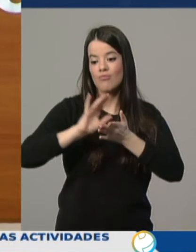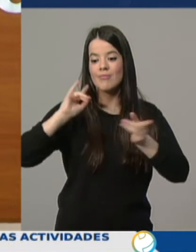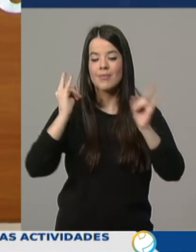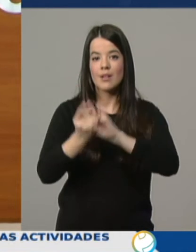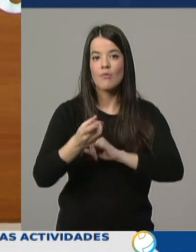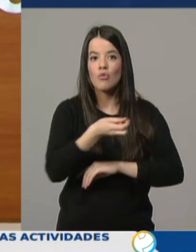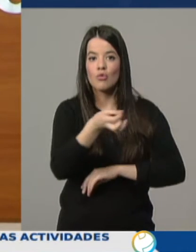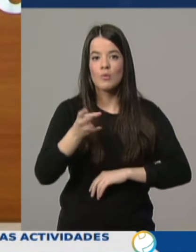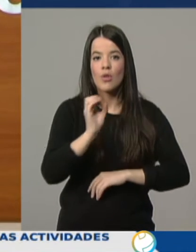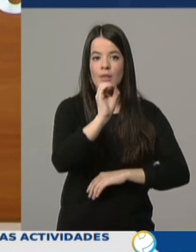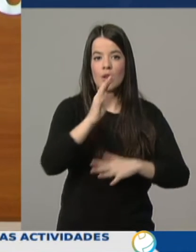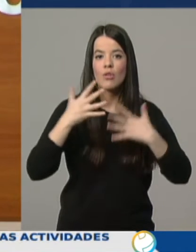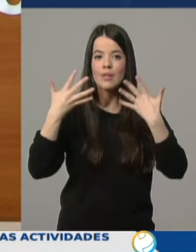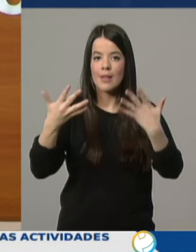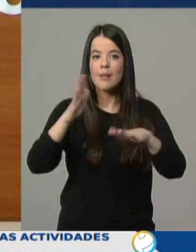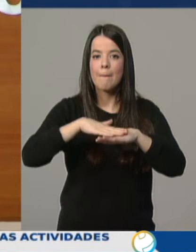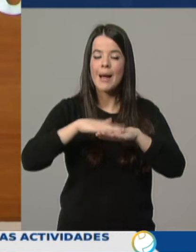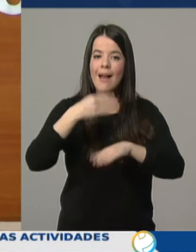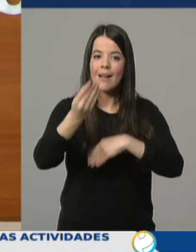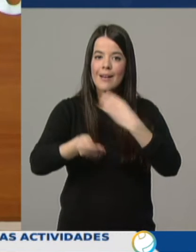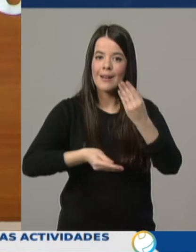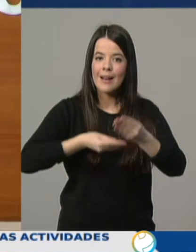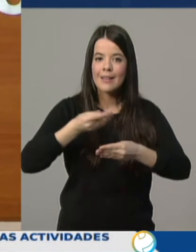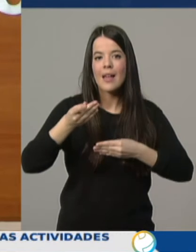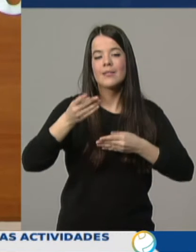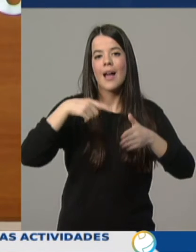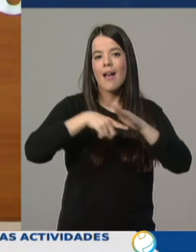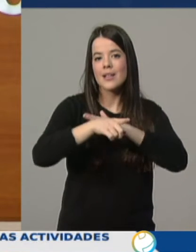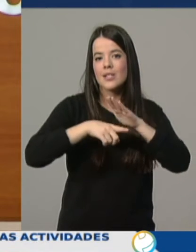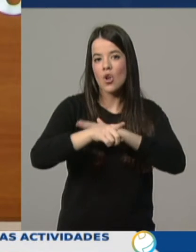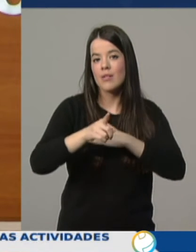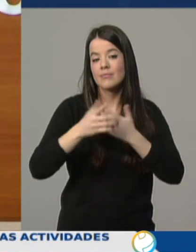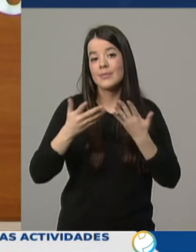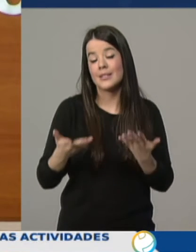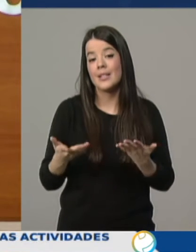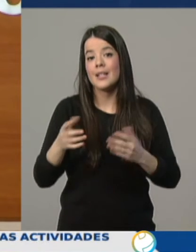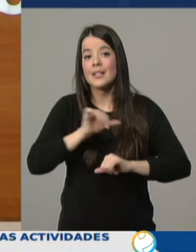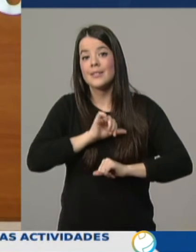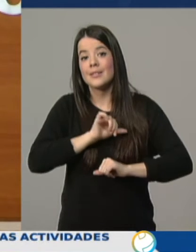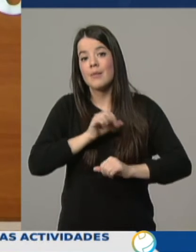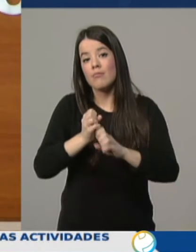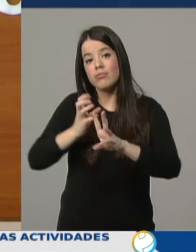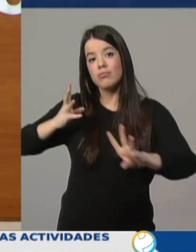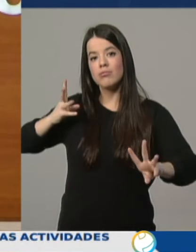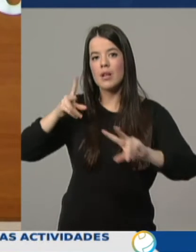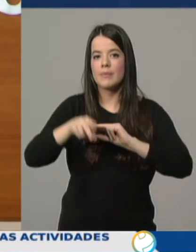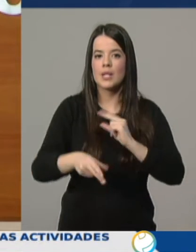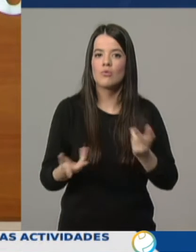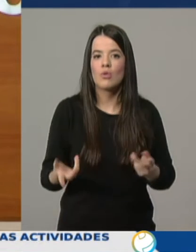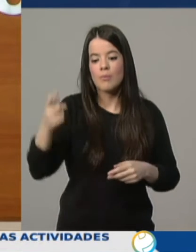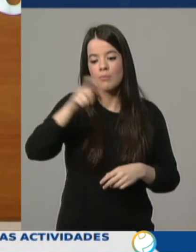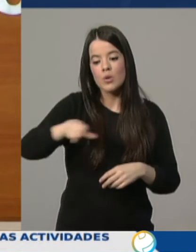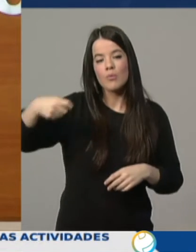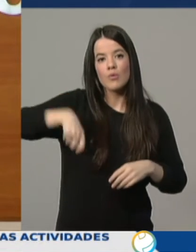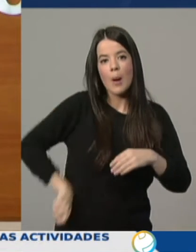010 para realizar trámites y evitar las esperas. El personal atiende al público a través de ventanilla